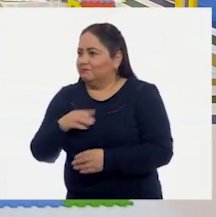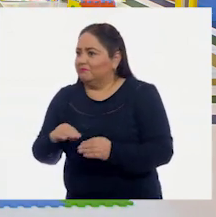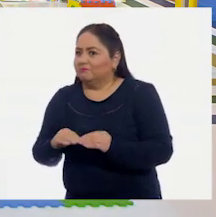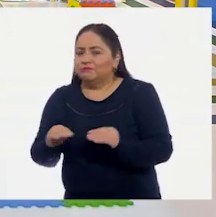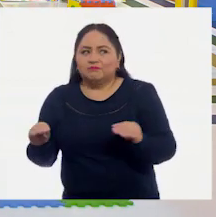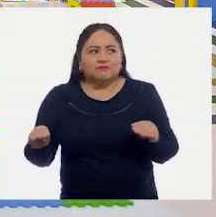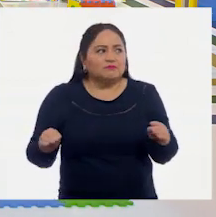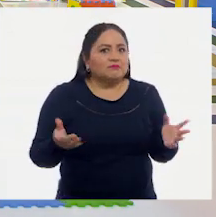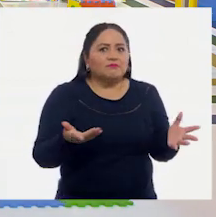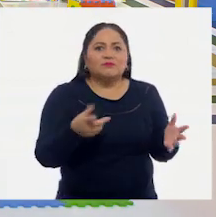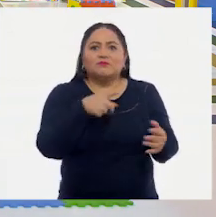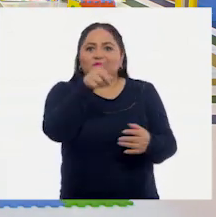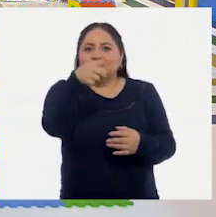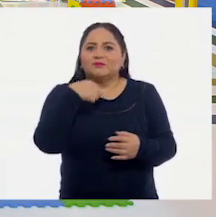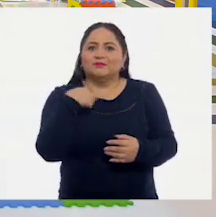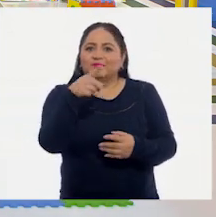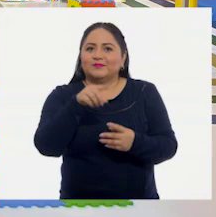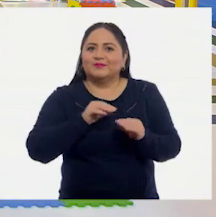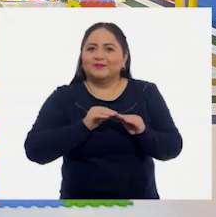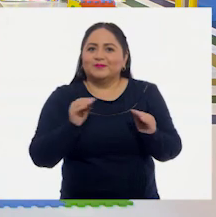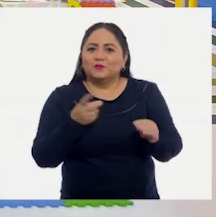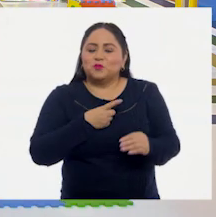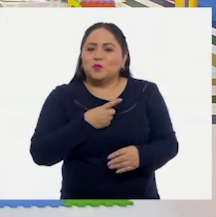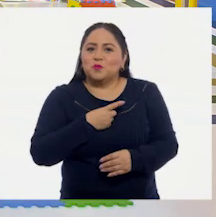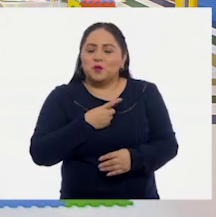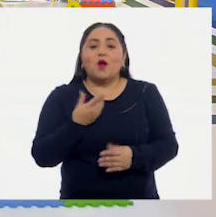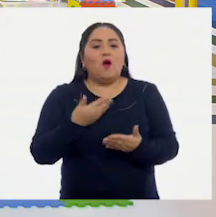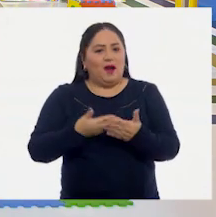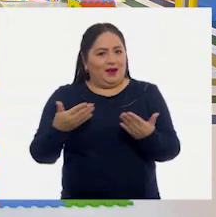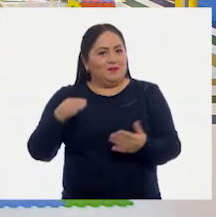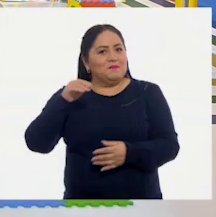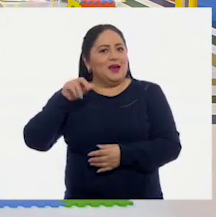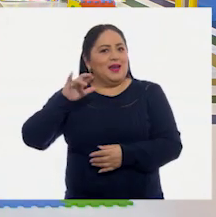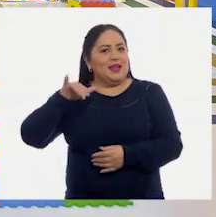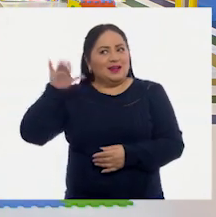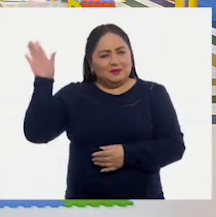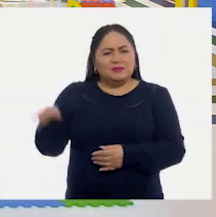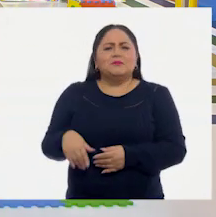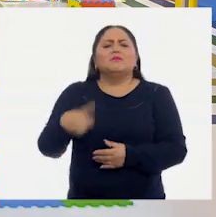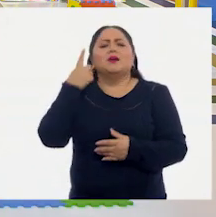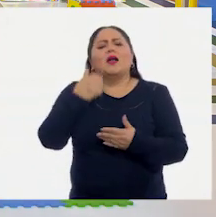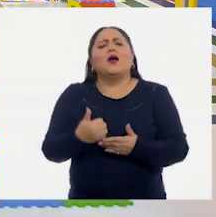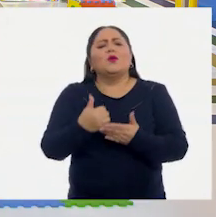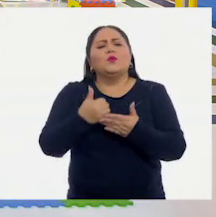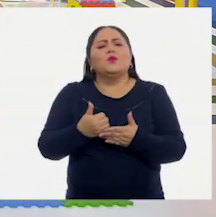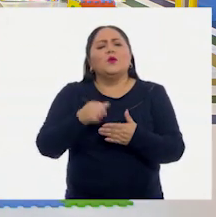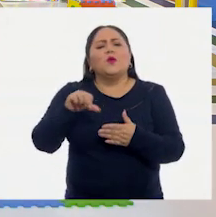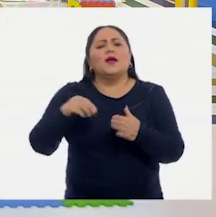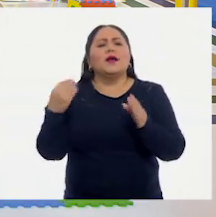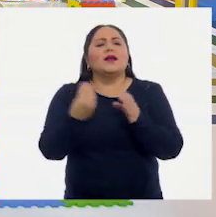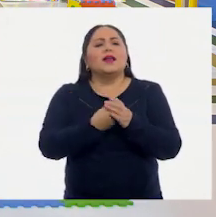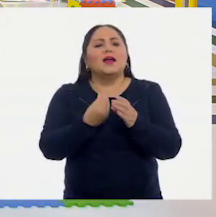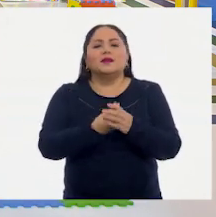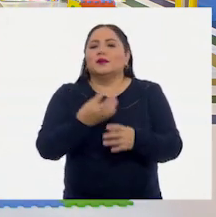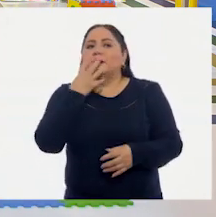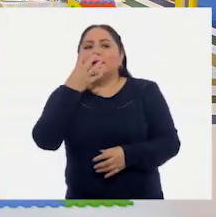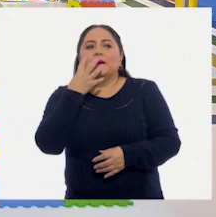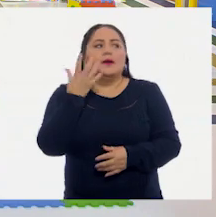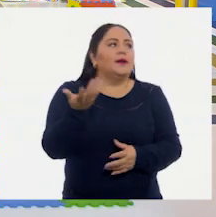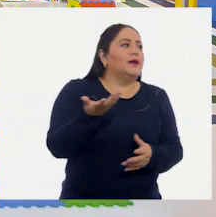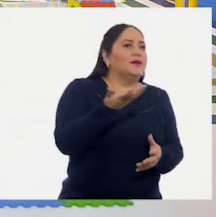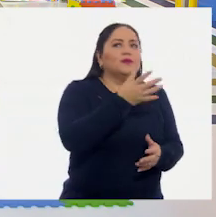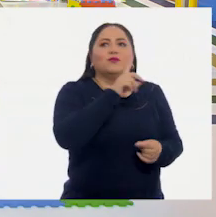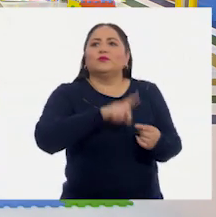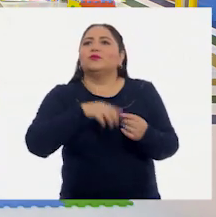¿Estamos solitos ustedes y yo? Vamos a hablarle a Mariana para que nos ayude con la clase del día de hoy Mariana, ¿dónde estás